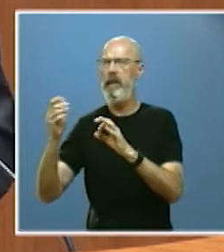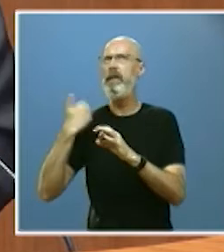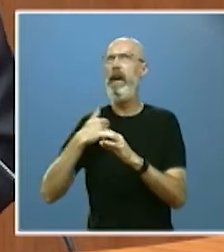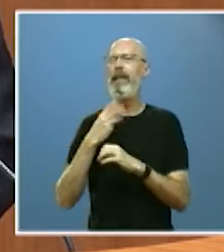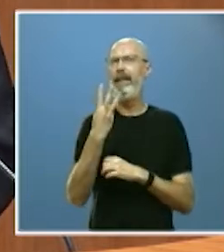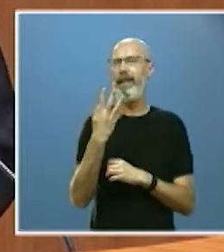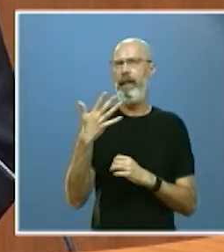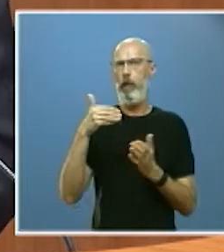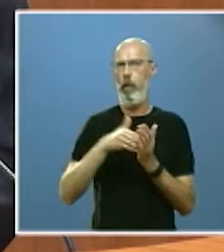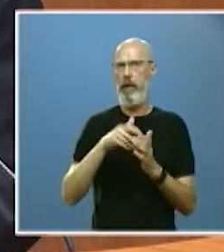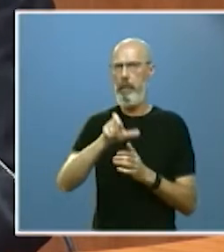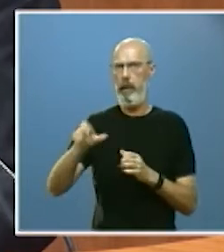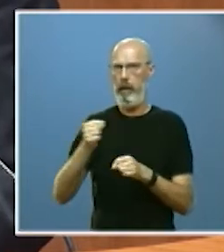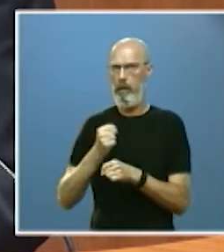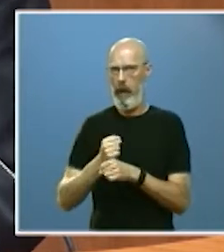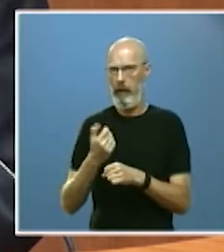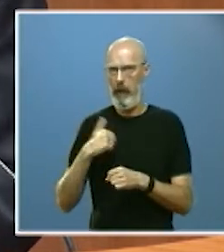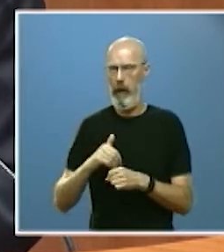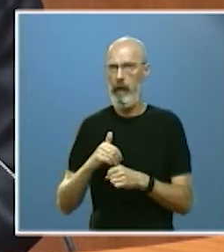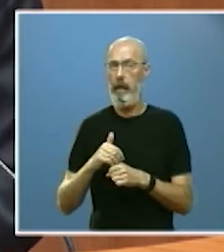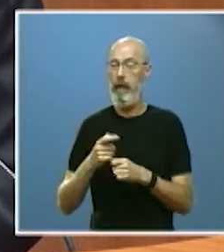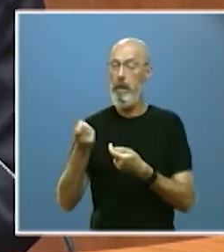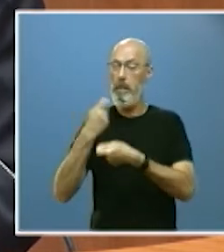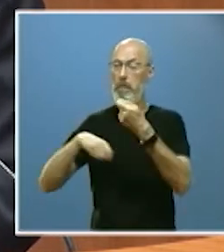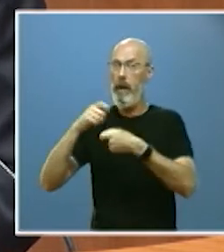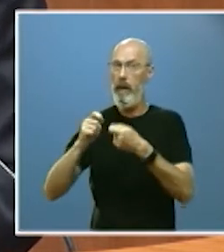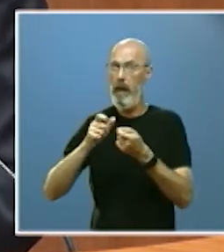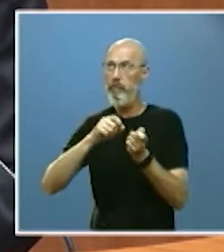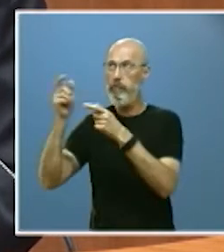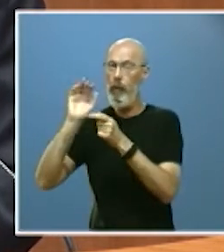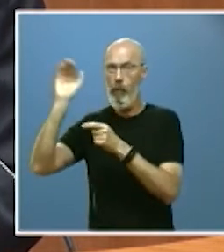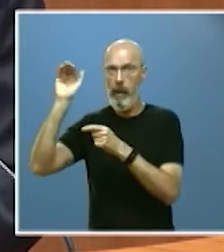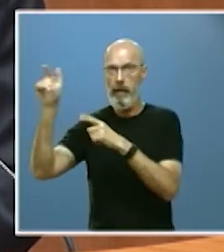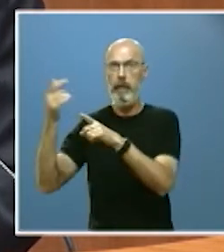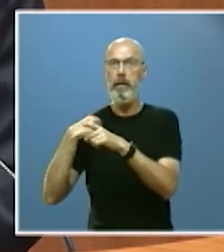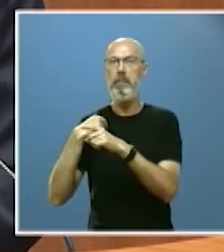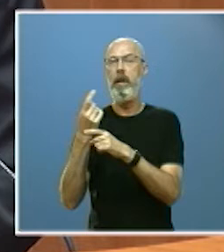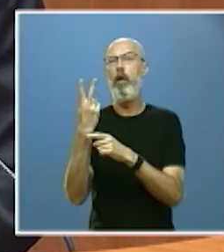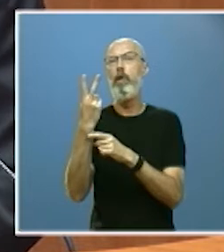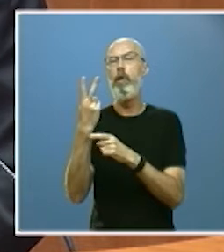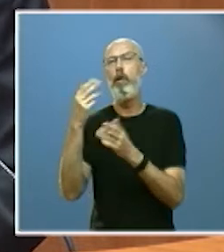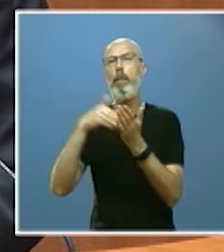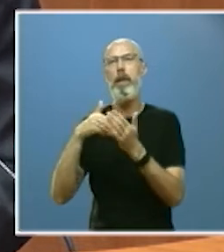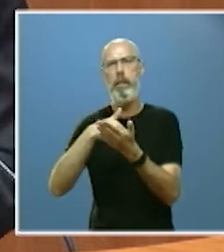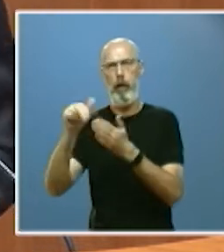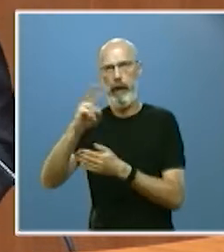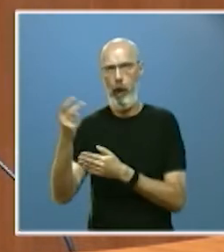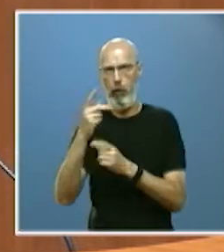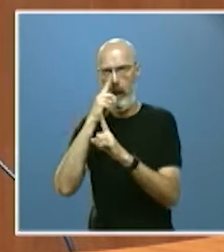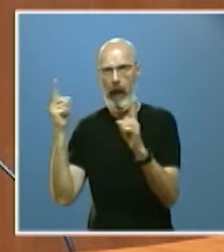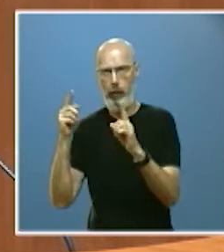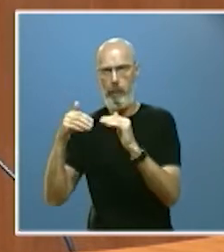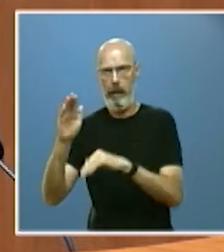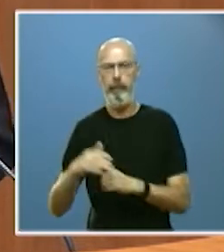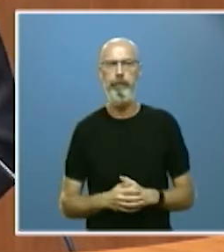ocupados y las exportaciones ya rozan los 2.000 millones de euros al año. Para buscar